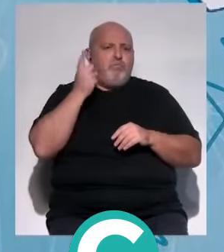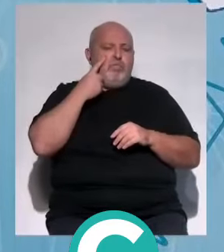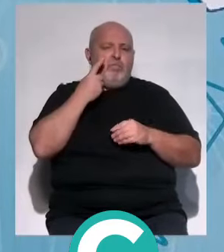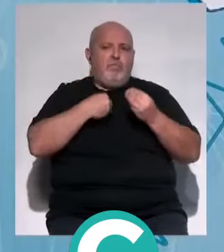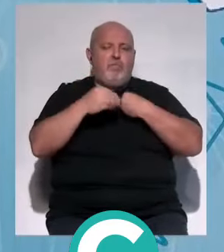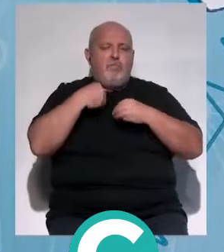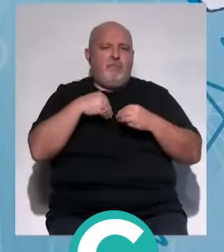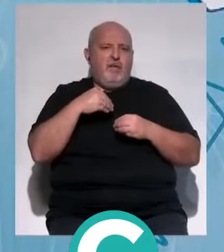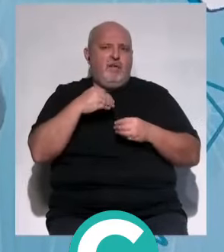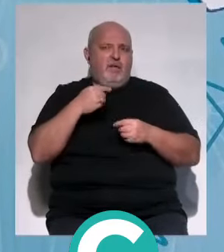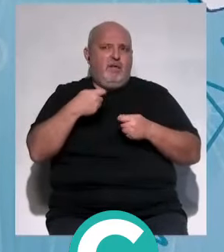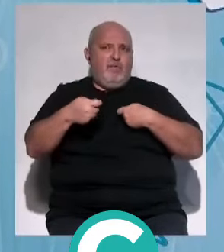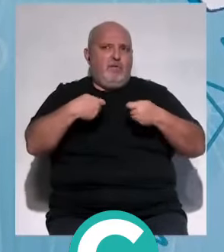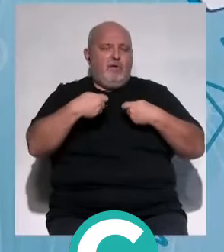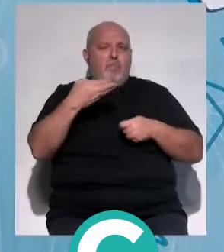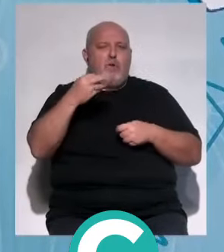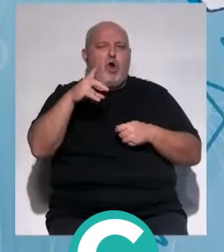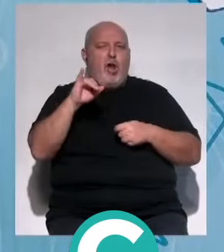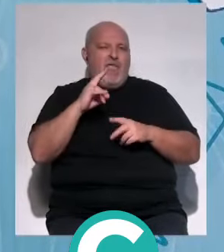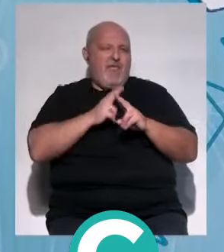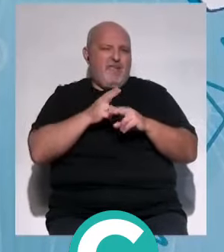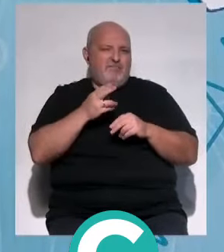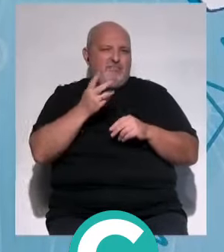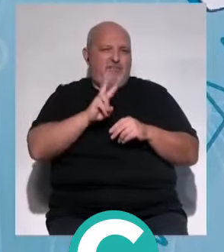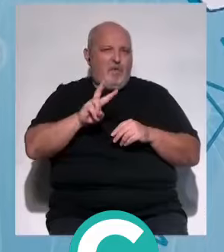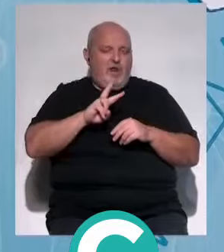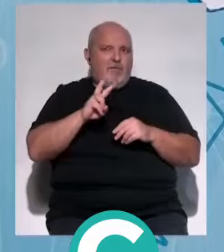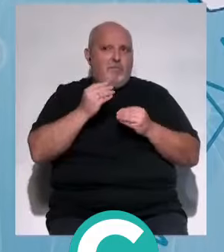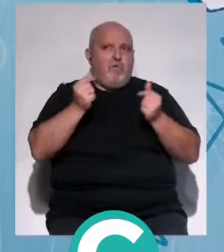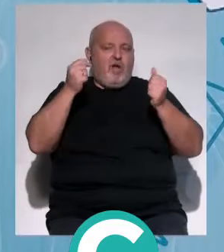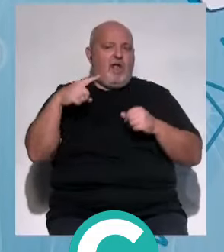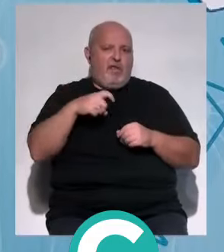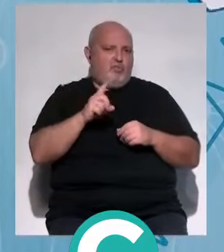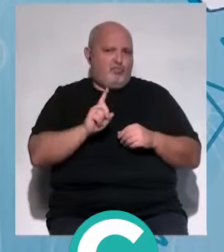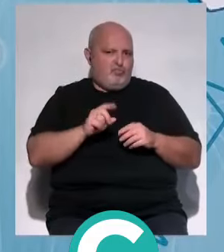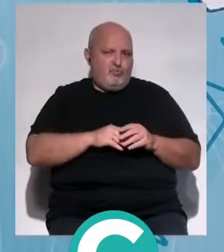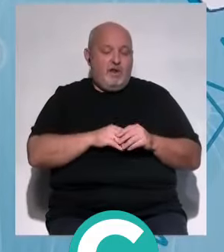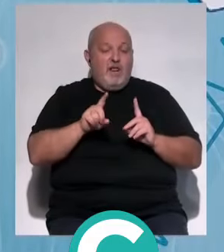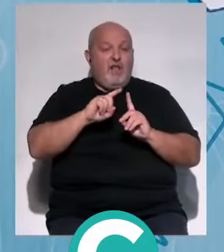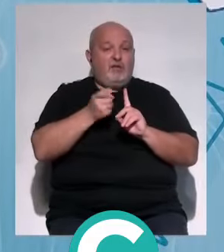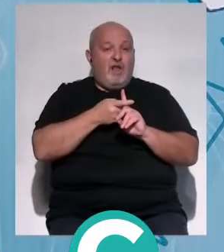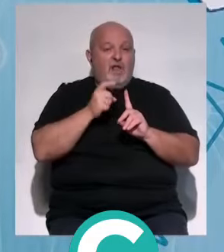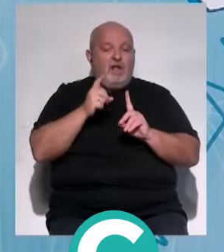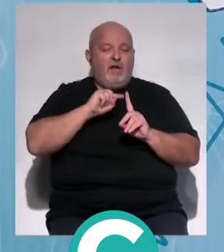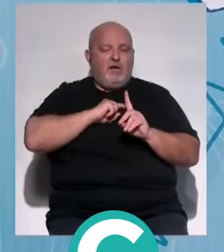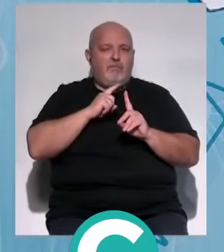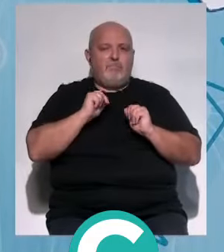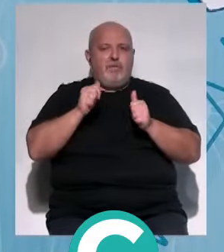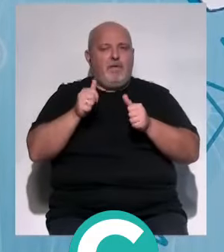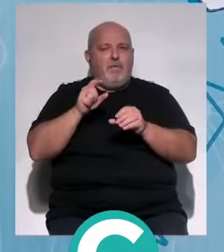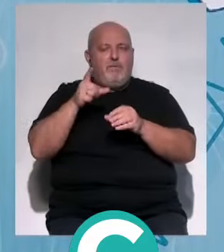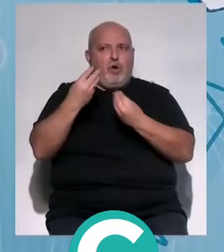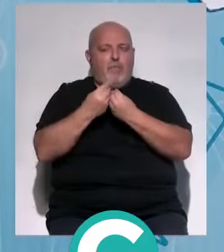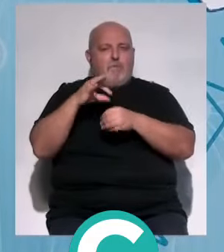y comes brócoli, que lo vende todo el mundo como un superalimento, va a desaparecer el cáncer. Una vez que hay diagnóstico, te tienes que poner en manos de los